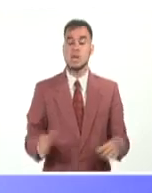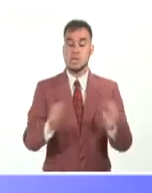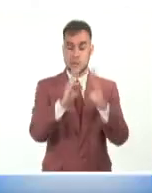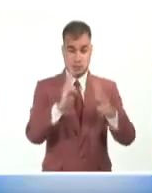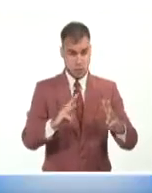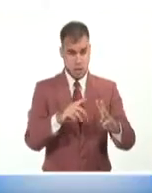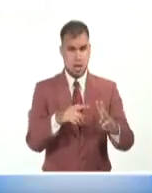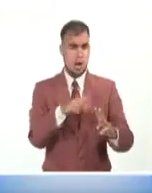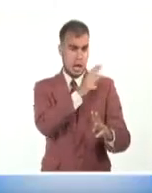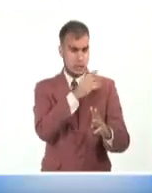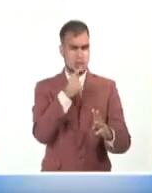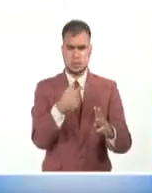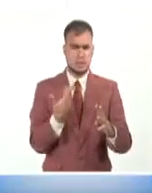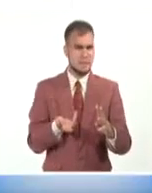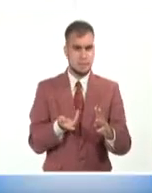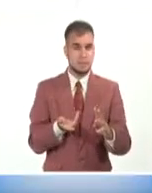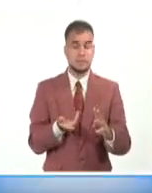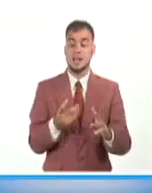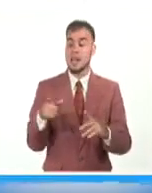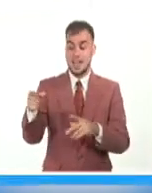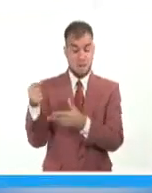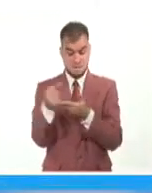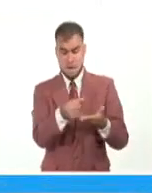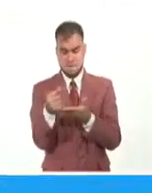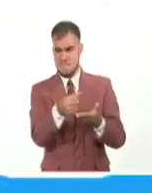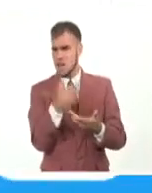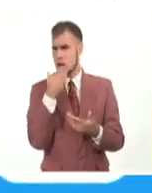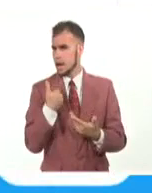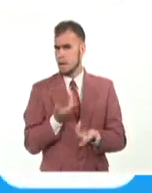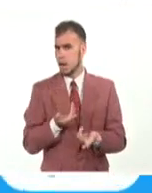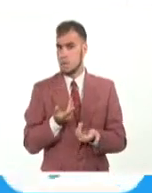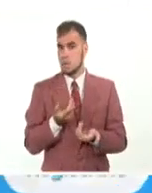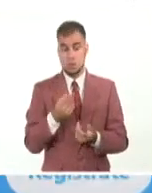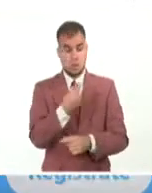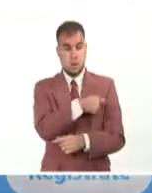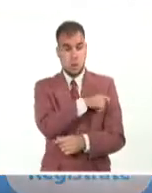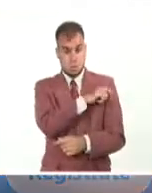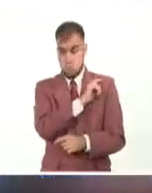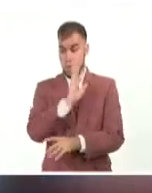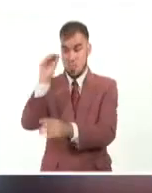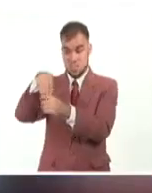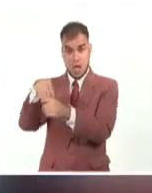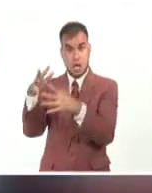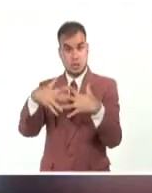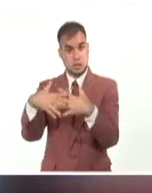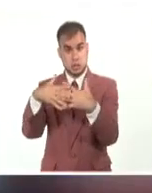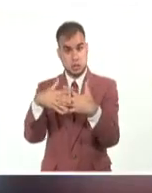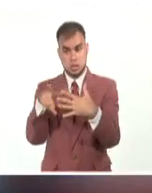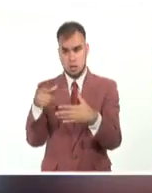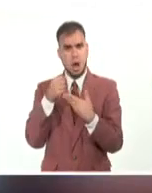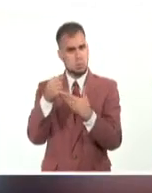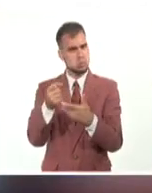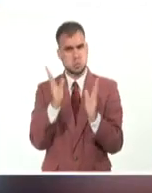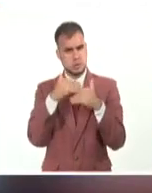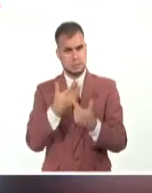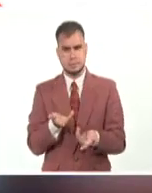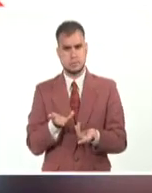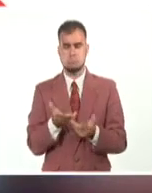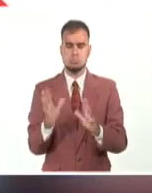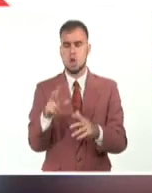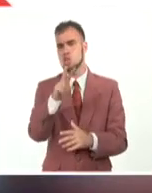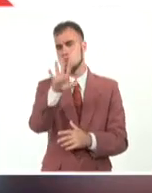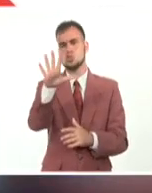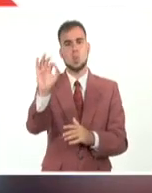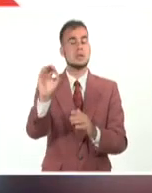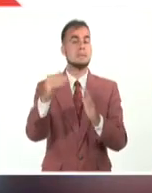canciller cubano afirmó que ese respaldo se realiza sin el consentimiento del pueblo estadounidense. Informó que cerca de 250 millones